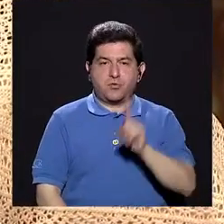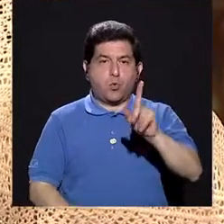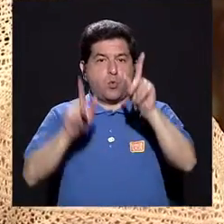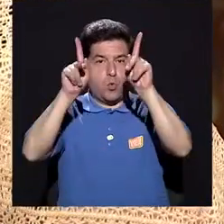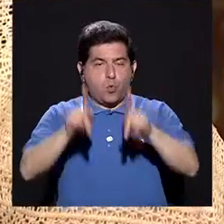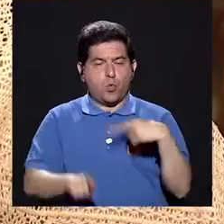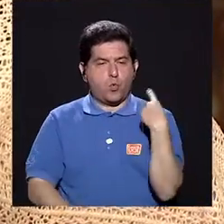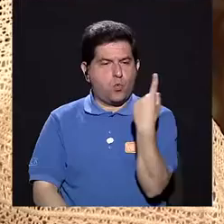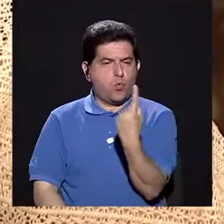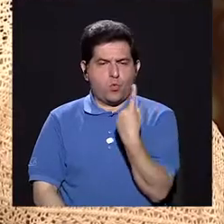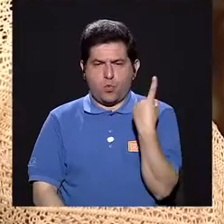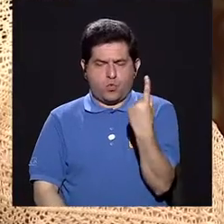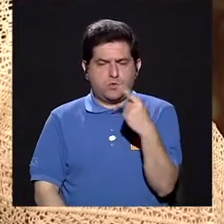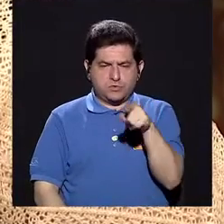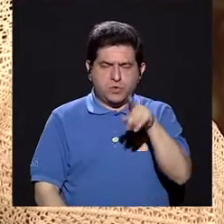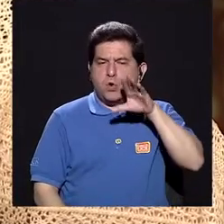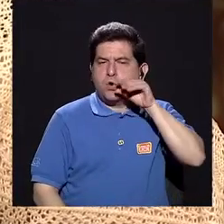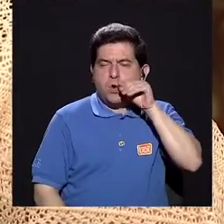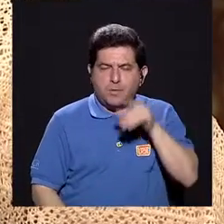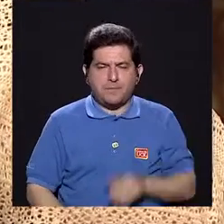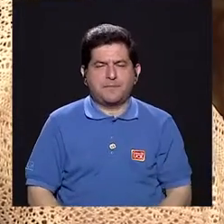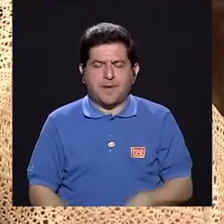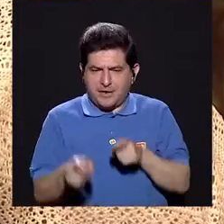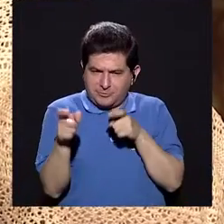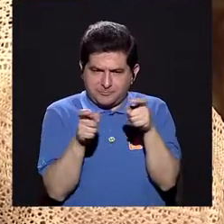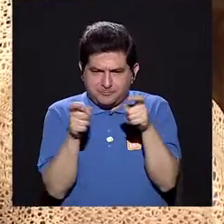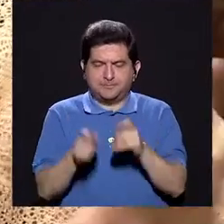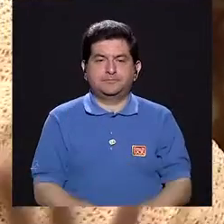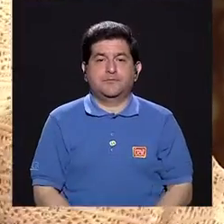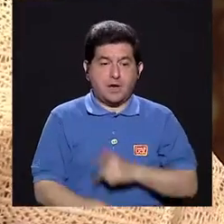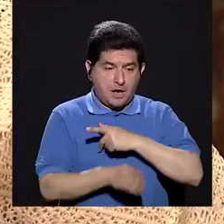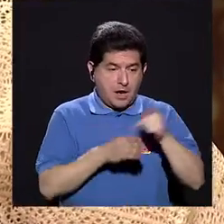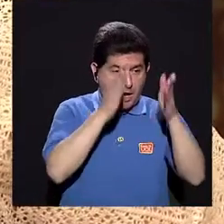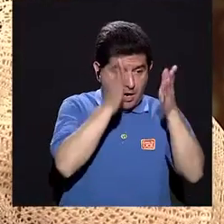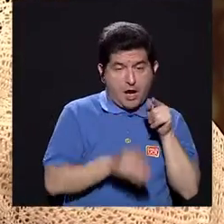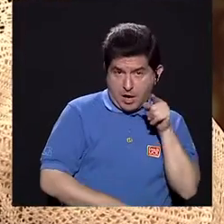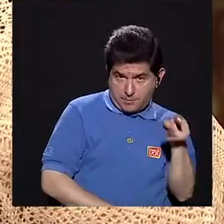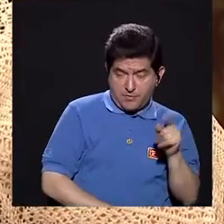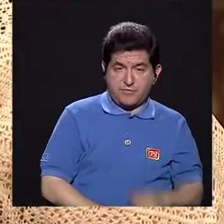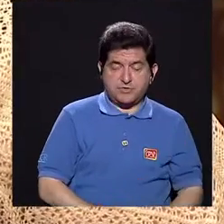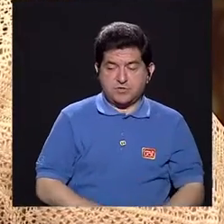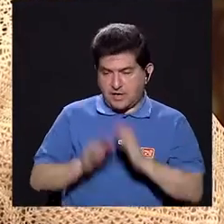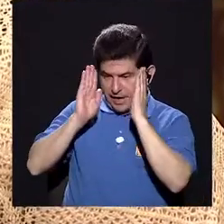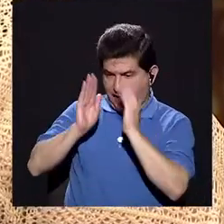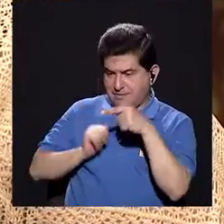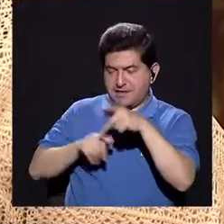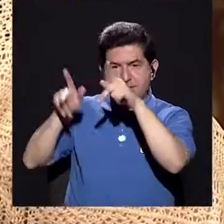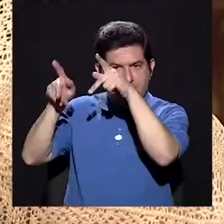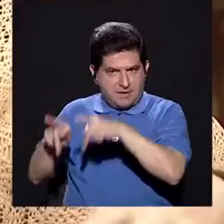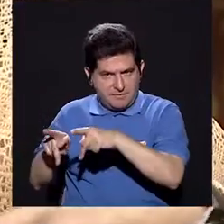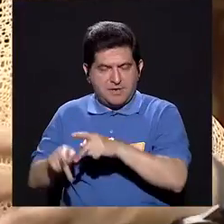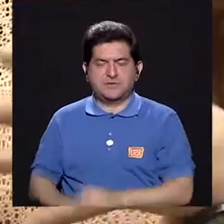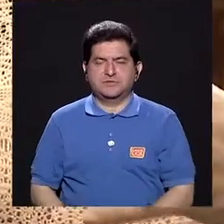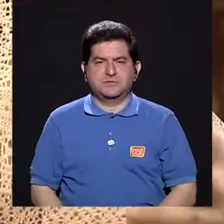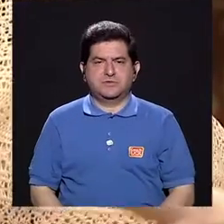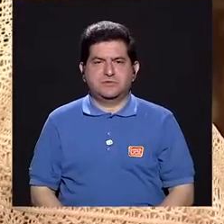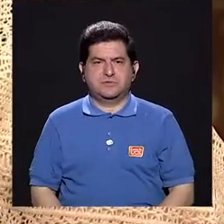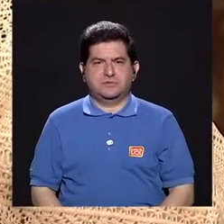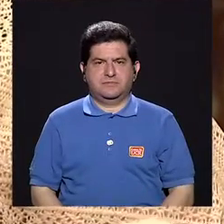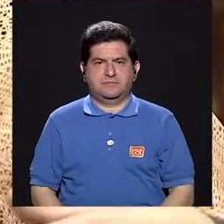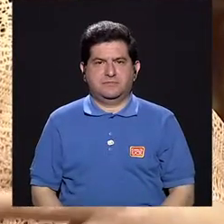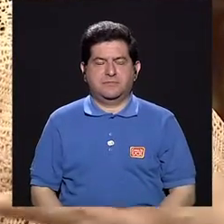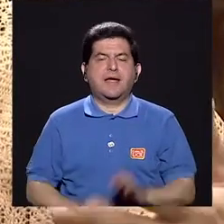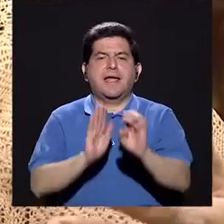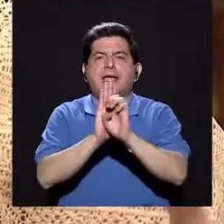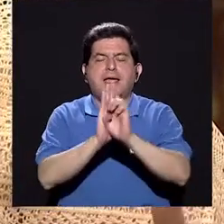Hay una persona que solo se va a encargar del perro. El profesional se va a encargar del usuario. Él es el que va a manejar,